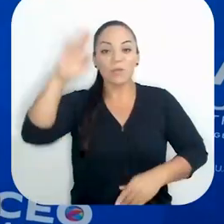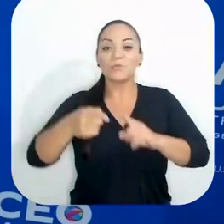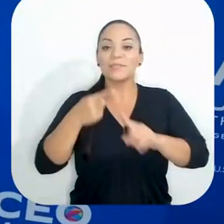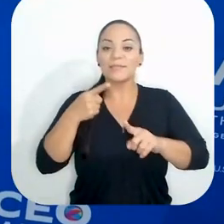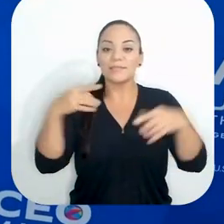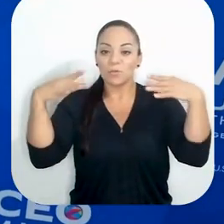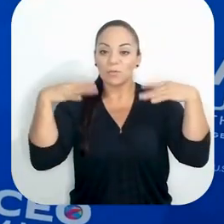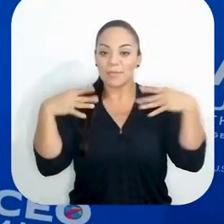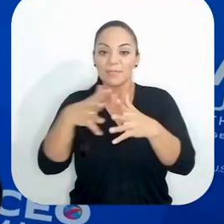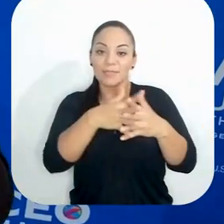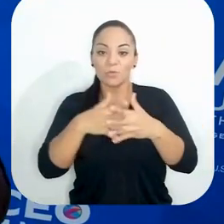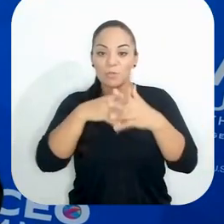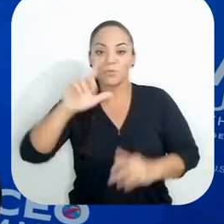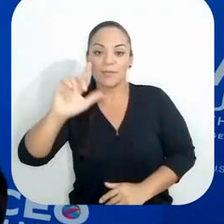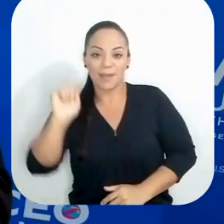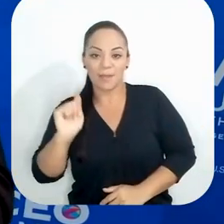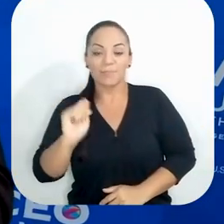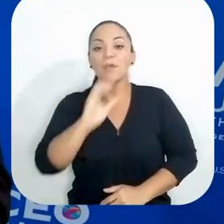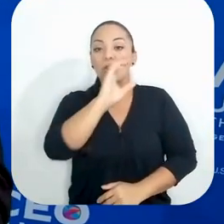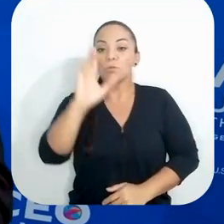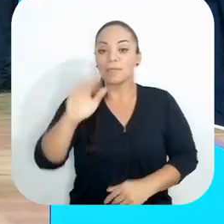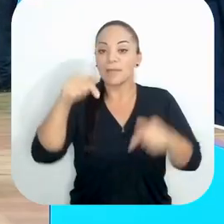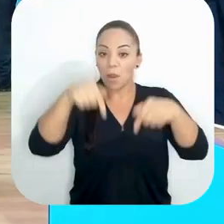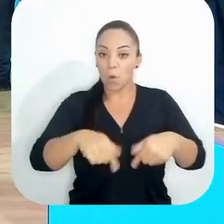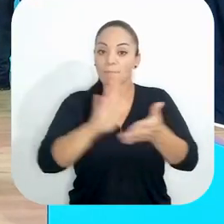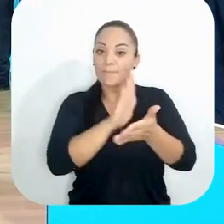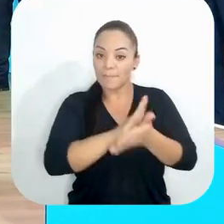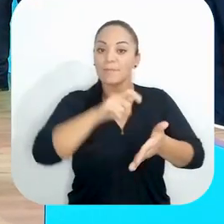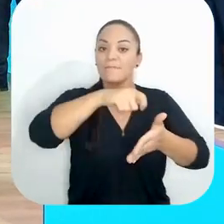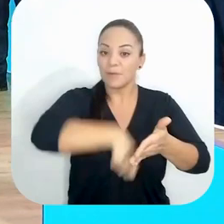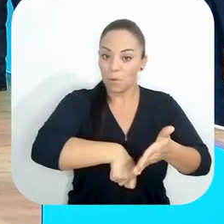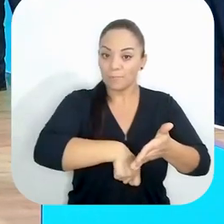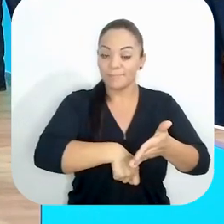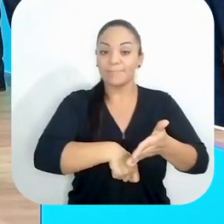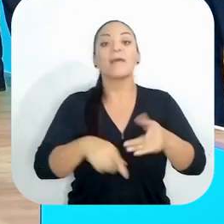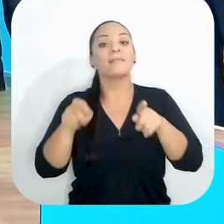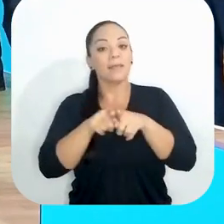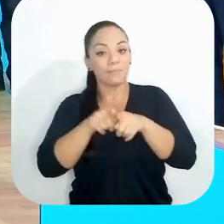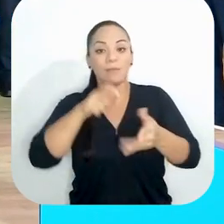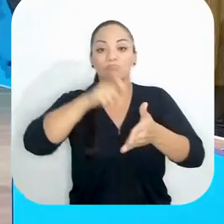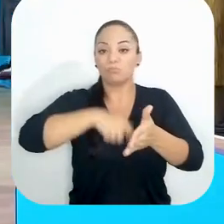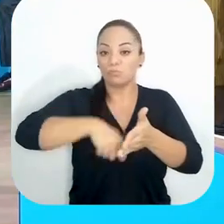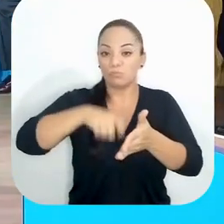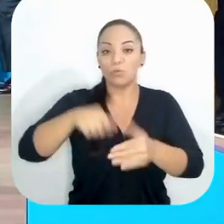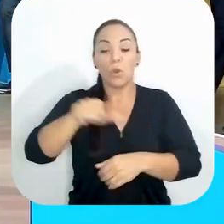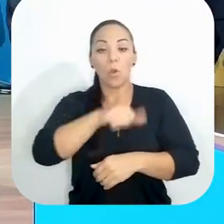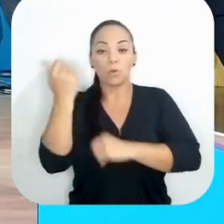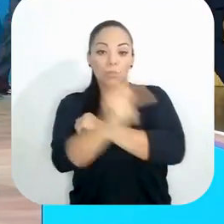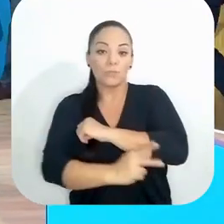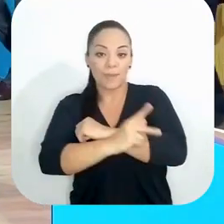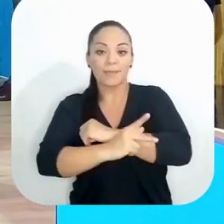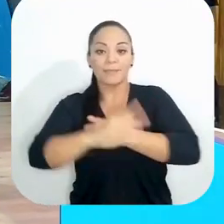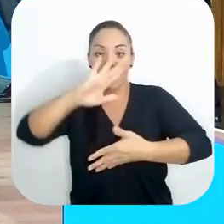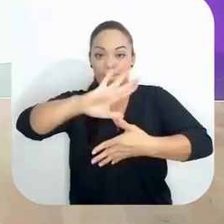Saludos desde Los Ángeles. Costa Rica firmó hoy un acuerdo con varios países de las Américas para